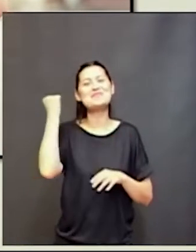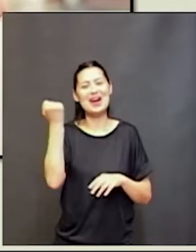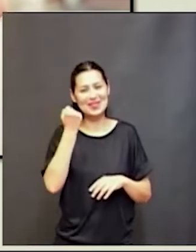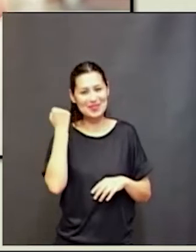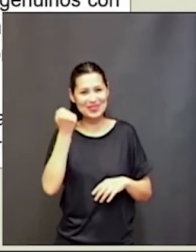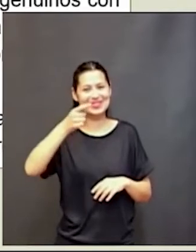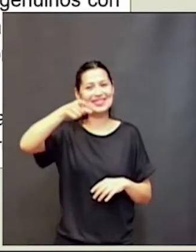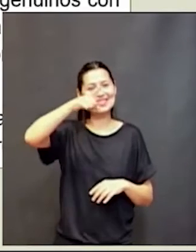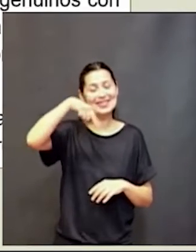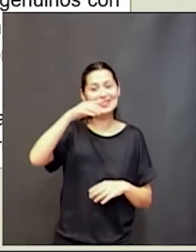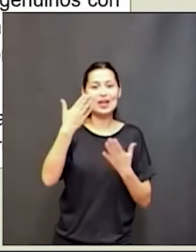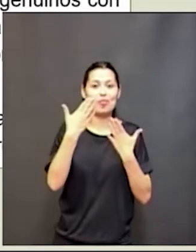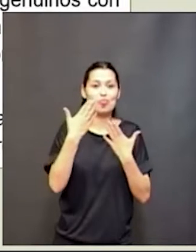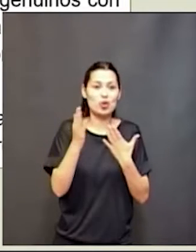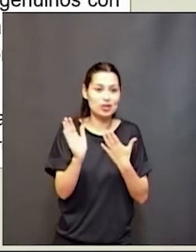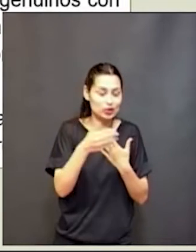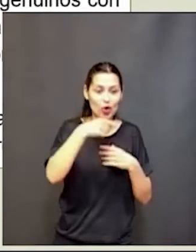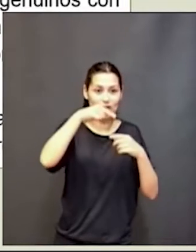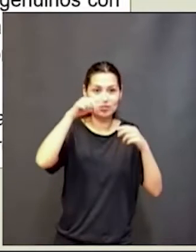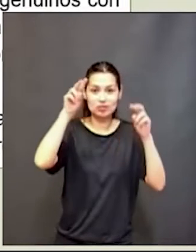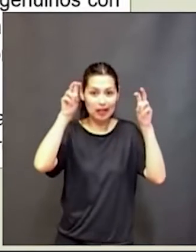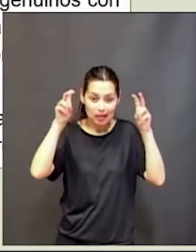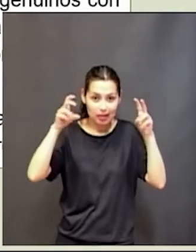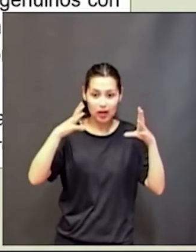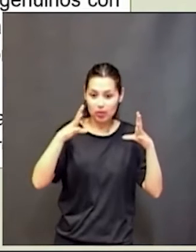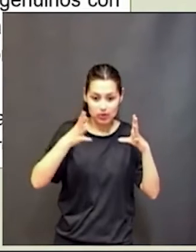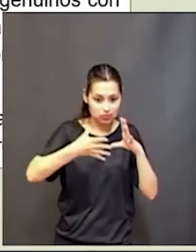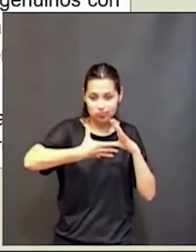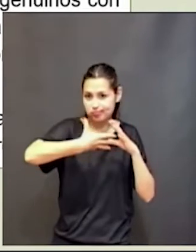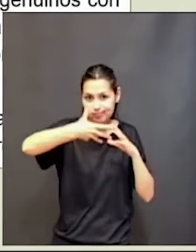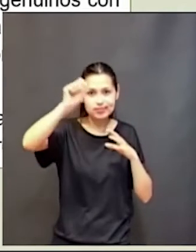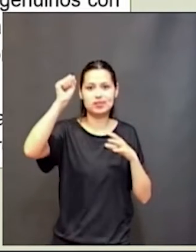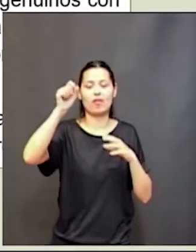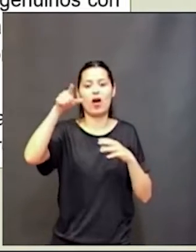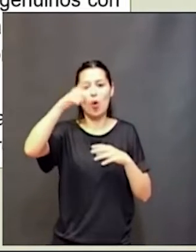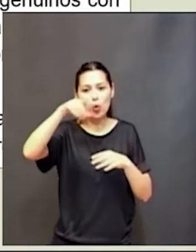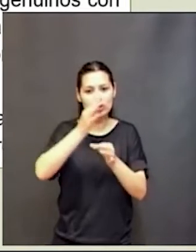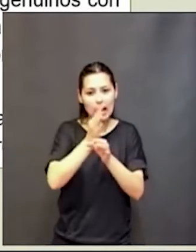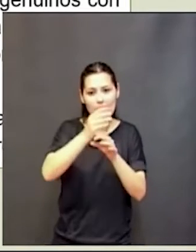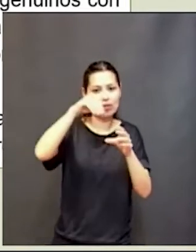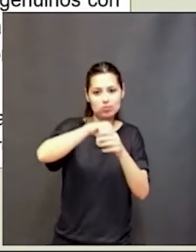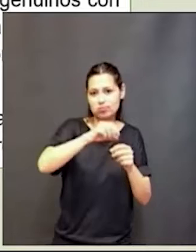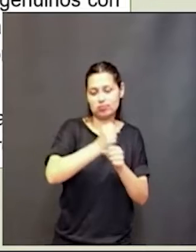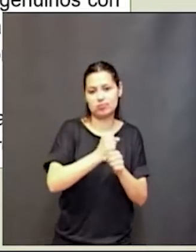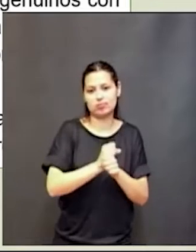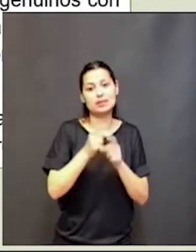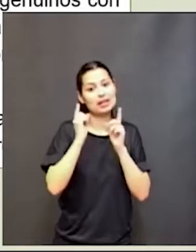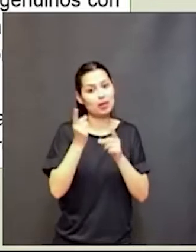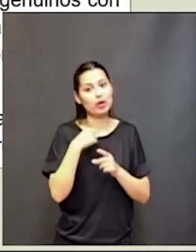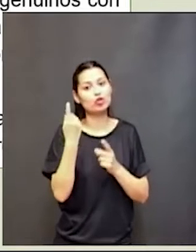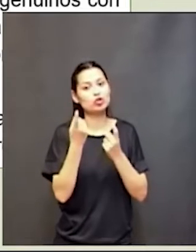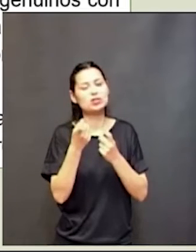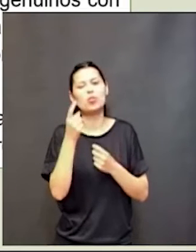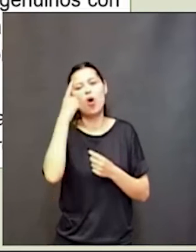sus prácticas cotidianas, es importante también aprender a esperar qué es lo que nos ofrecen los